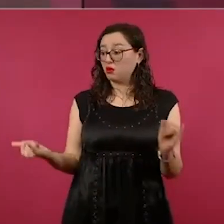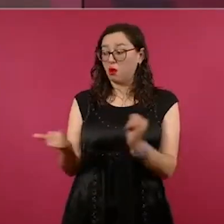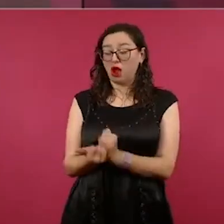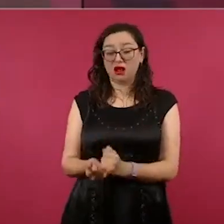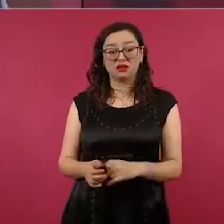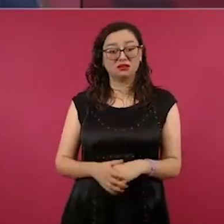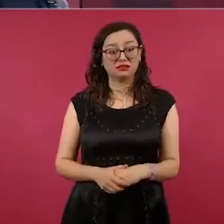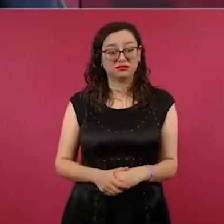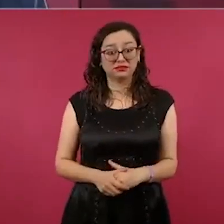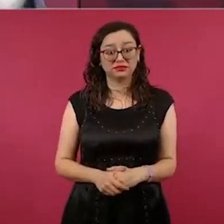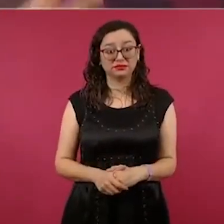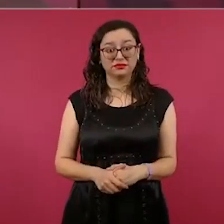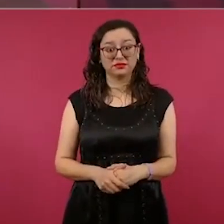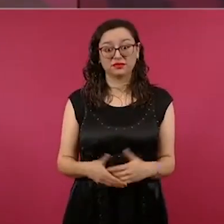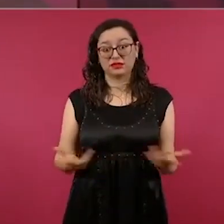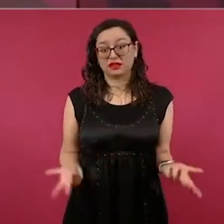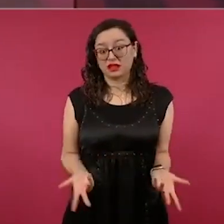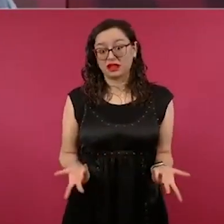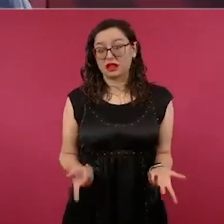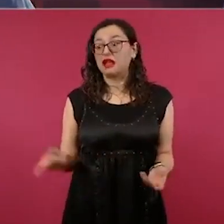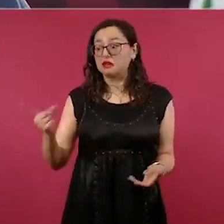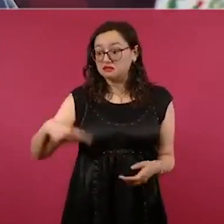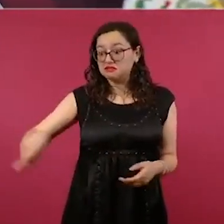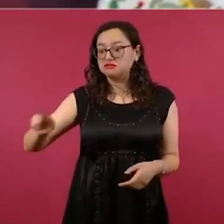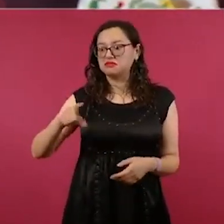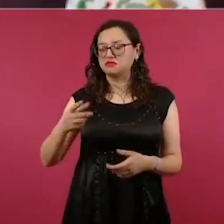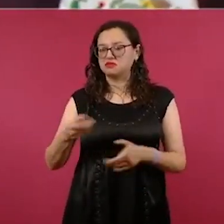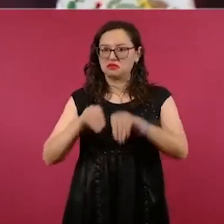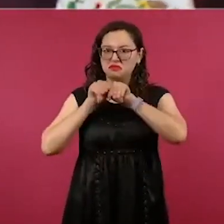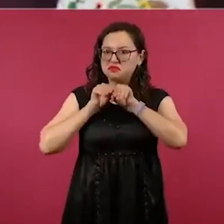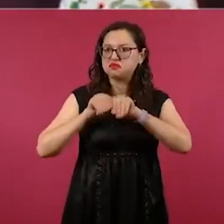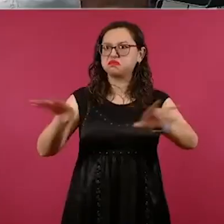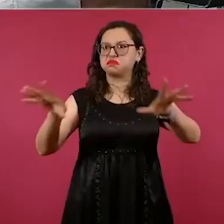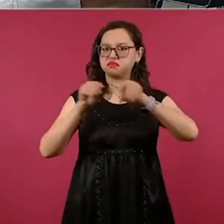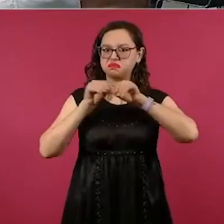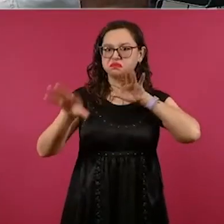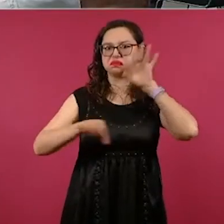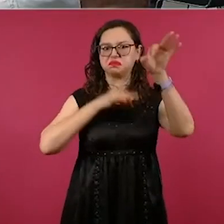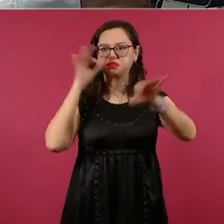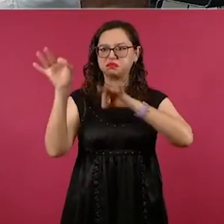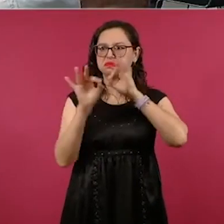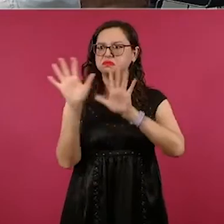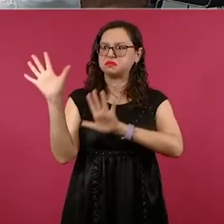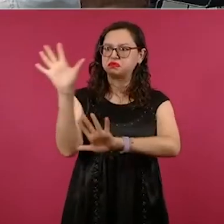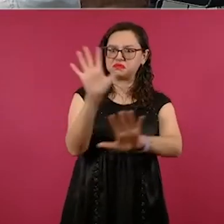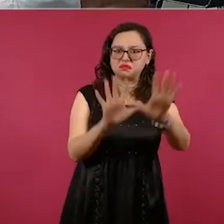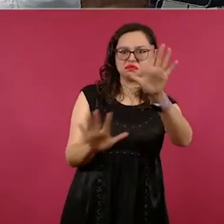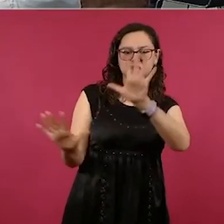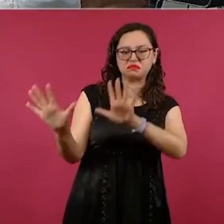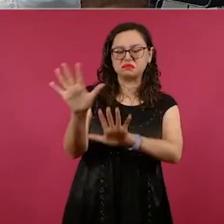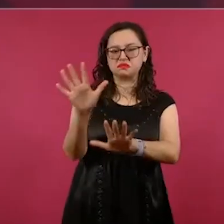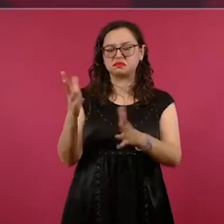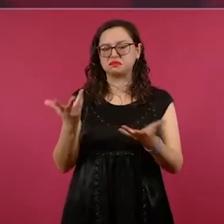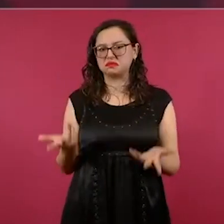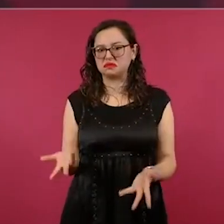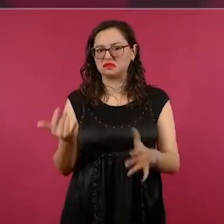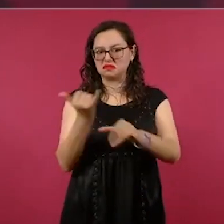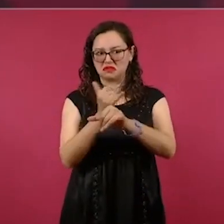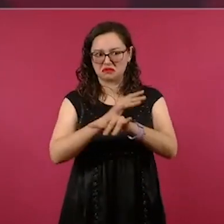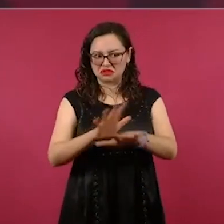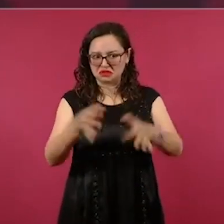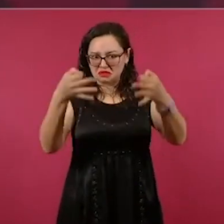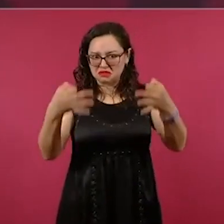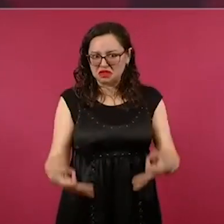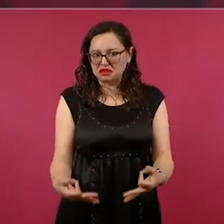Entonces, es un poder mediático, conservador, que desinforma,